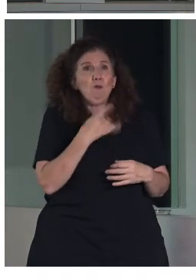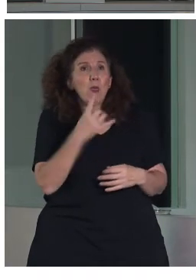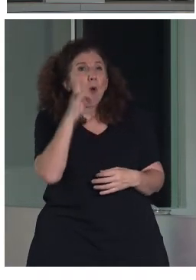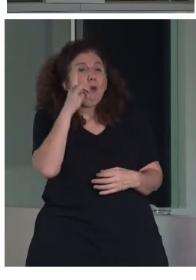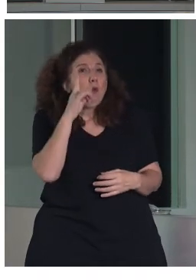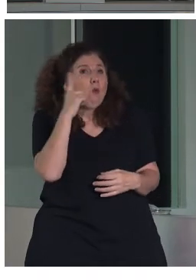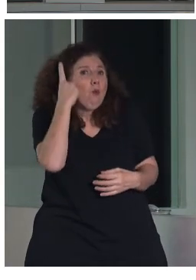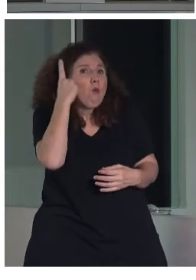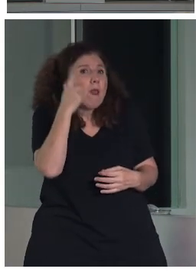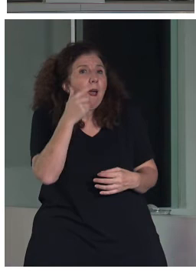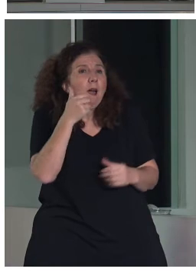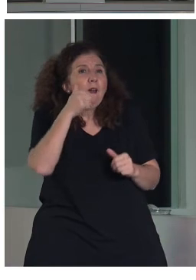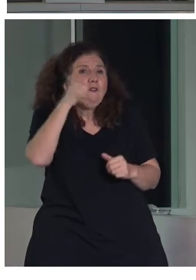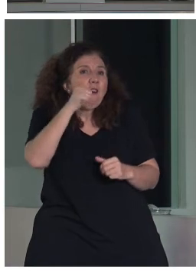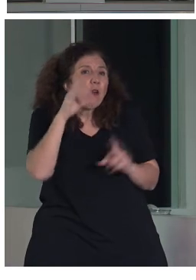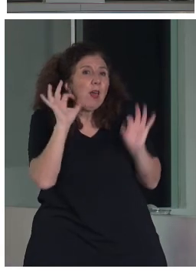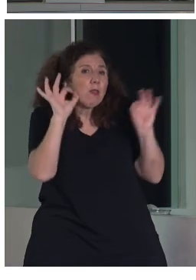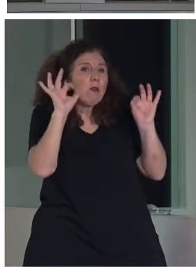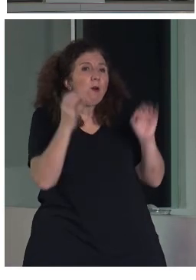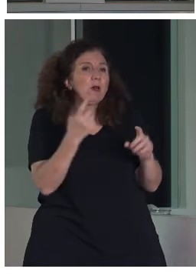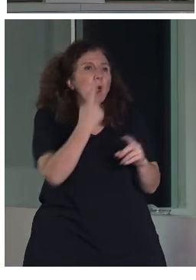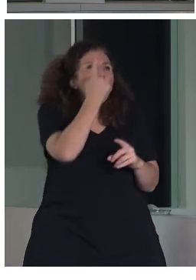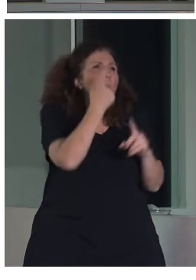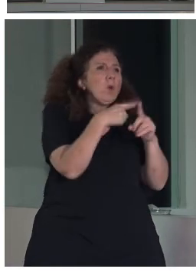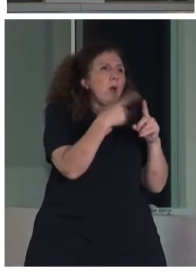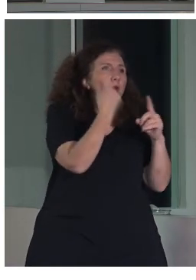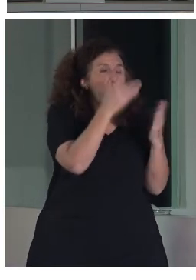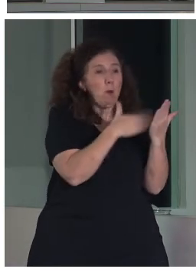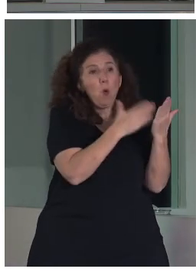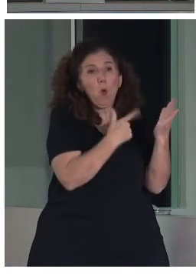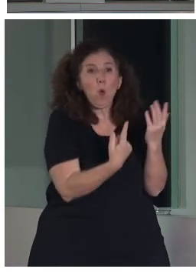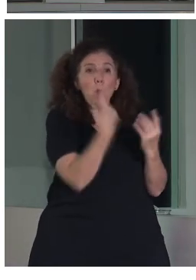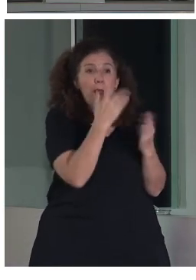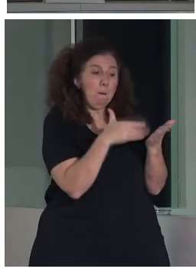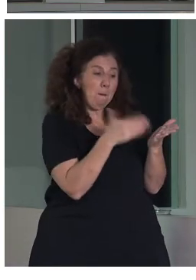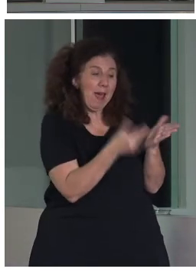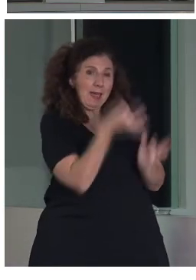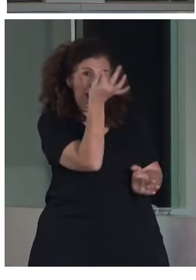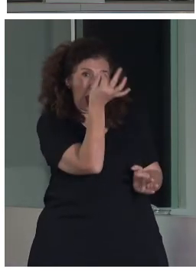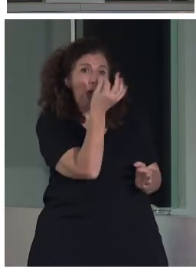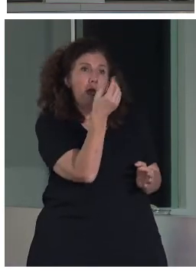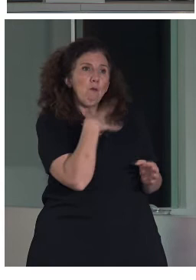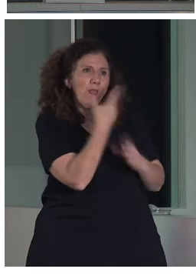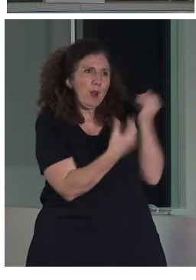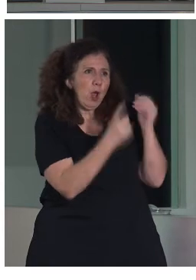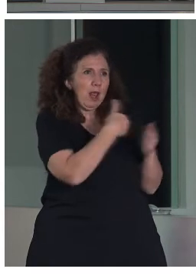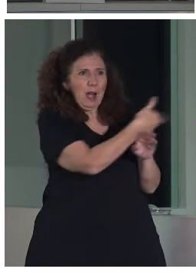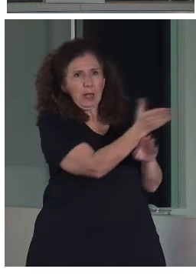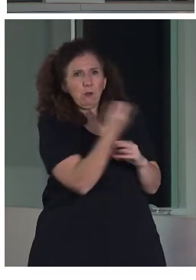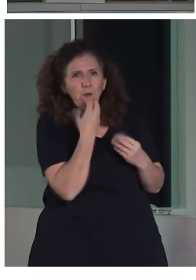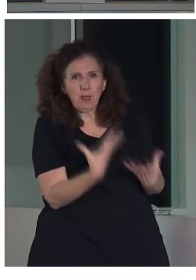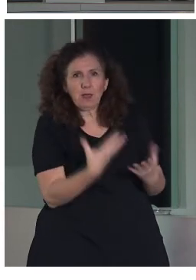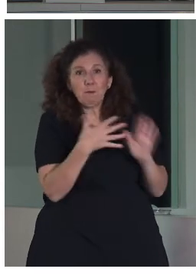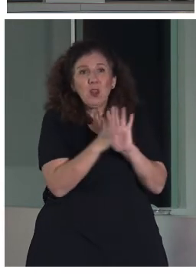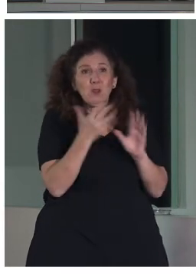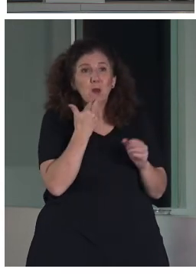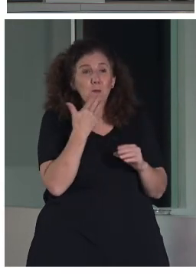te hayas podido exceder en algunas cuestiones de alguna página. Bueno, pues te puede ocurrir una página, pero si hay muchísimas correcciones es que has hecho